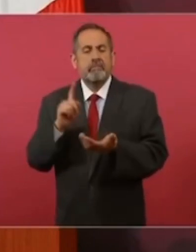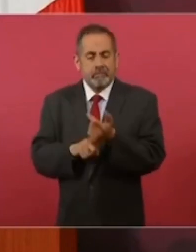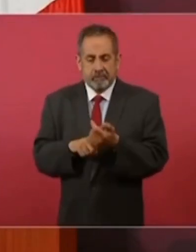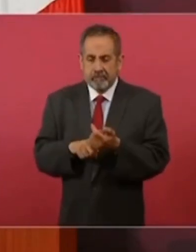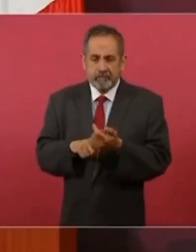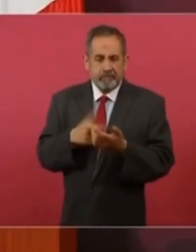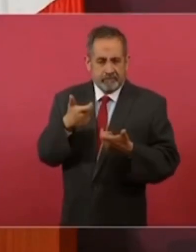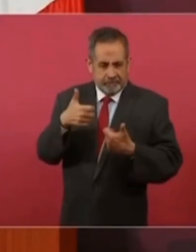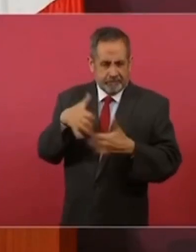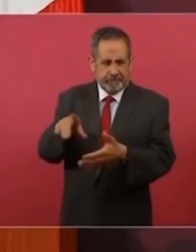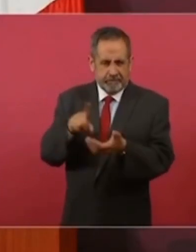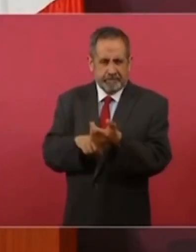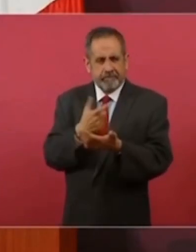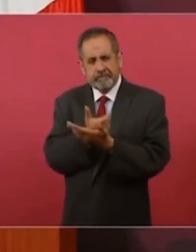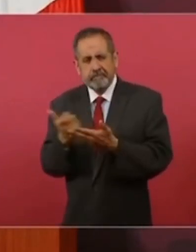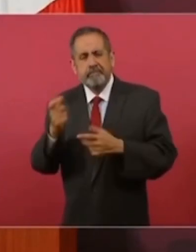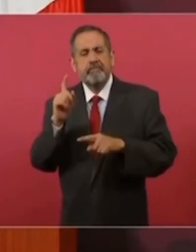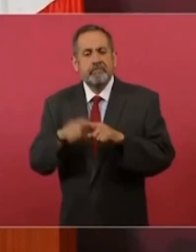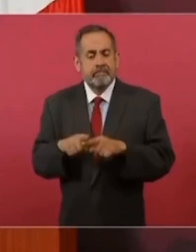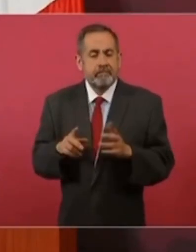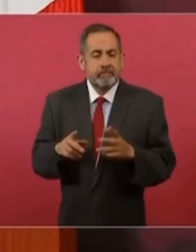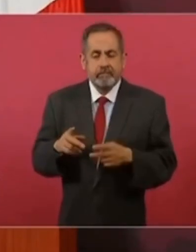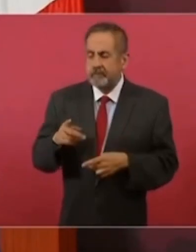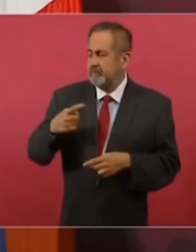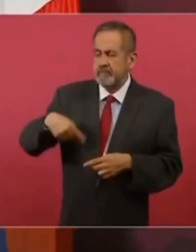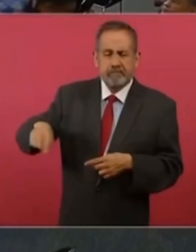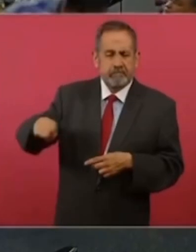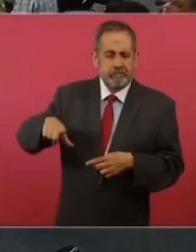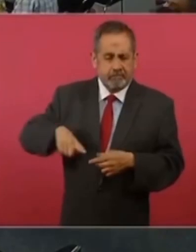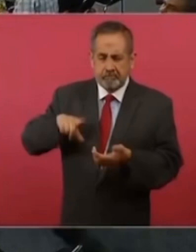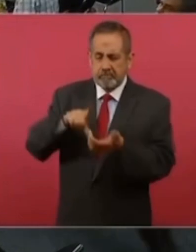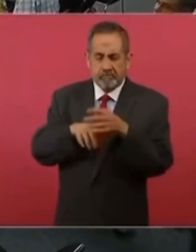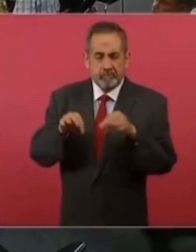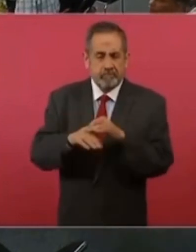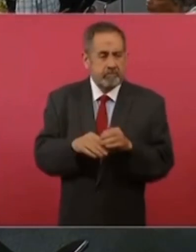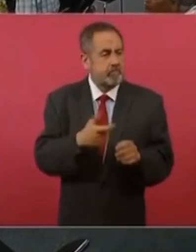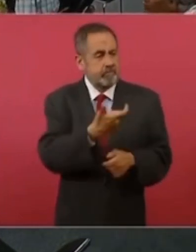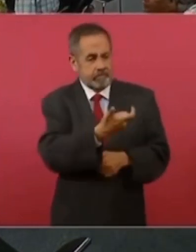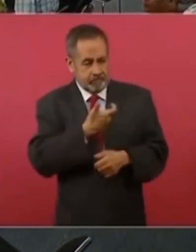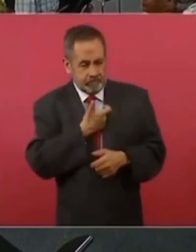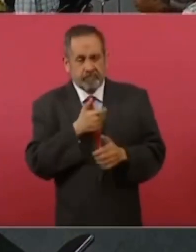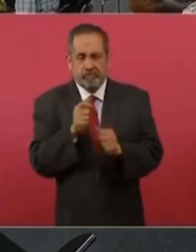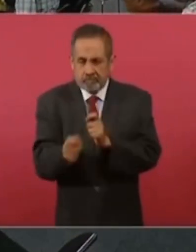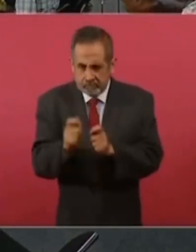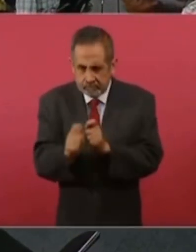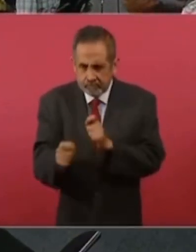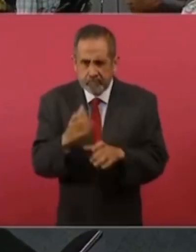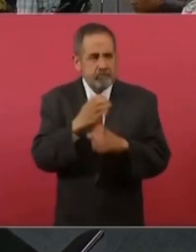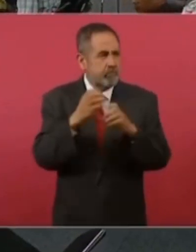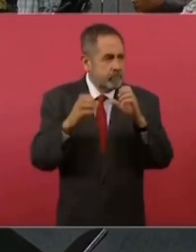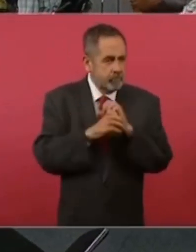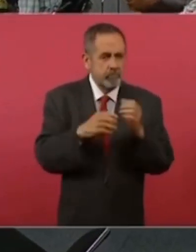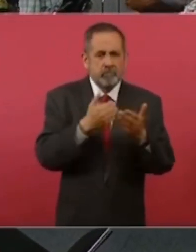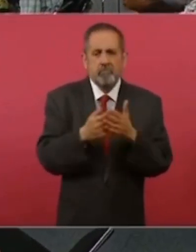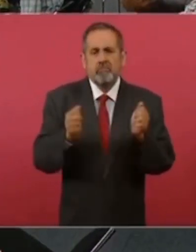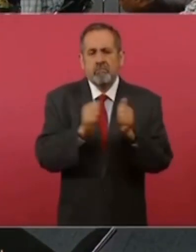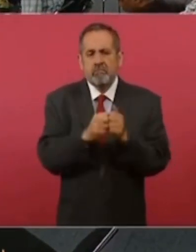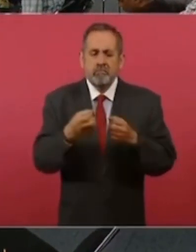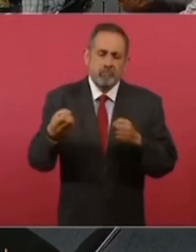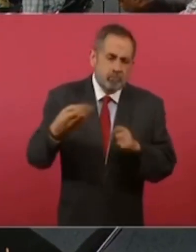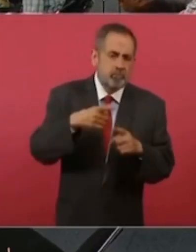retribución toda percepción en efectivo o en especie, incluyendo dietas,